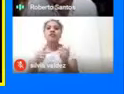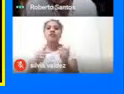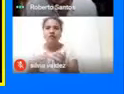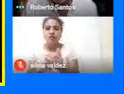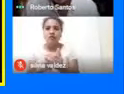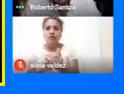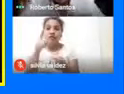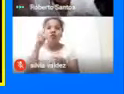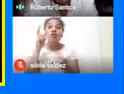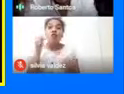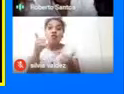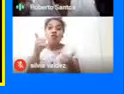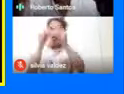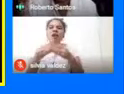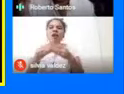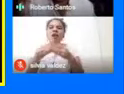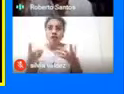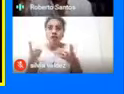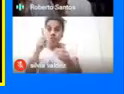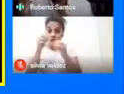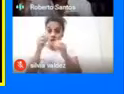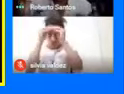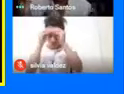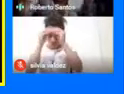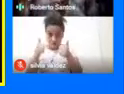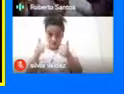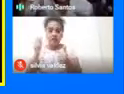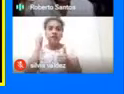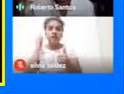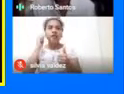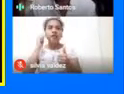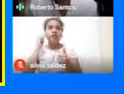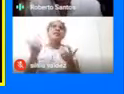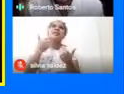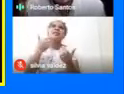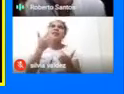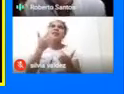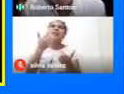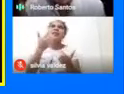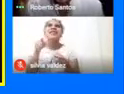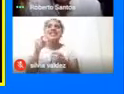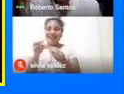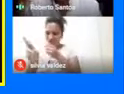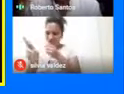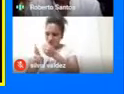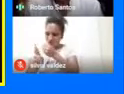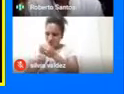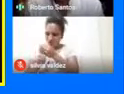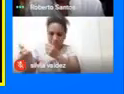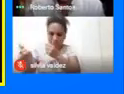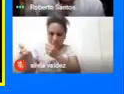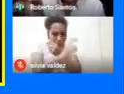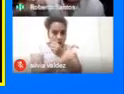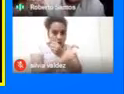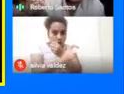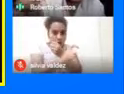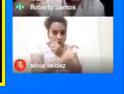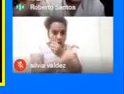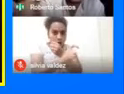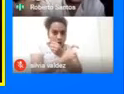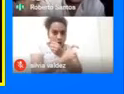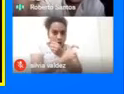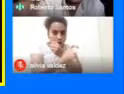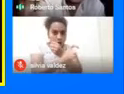manera Digamos que Estas rutas No se pueden hacer Todavía Distribuidas En